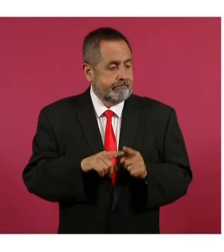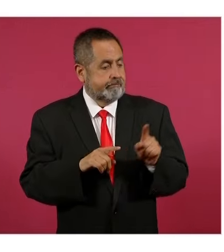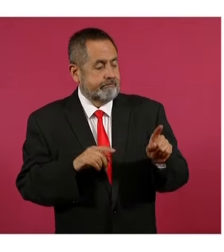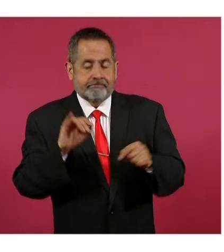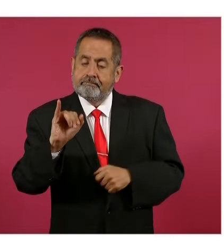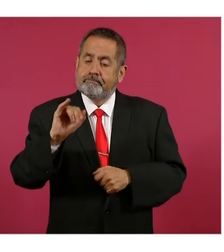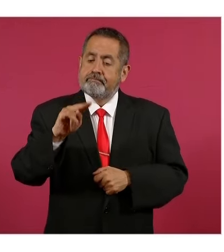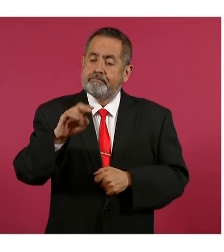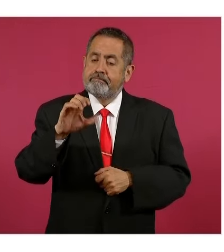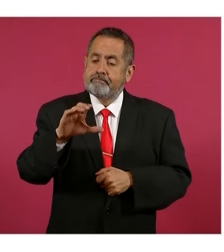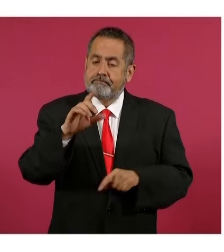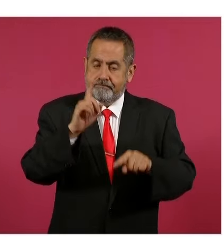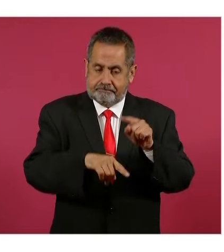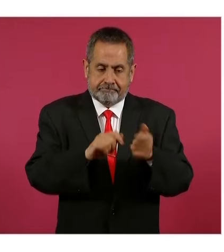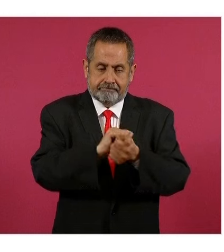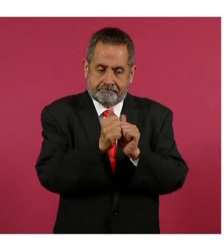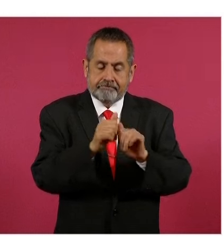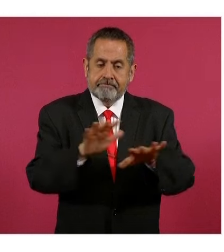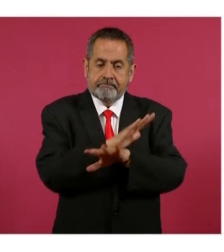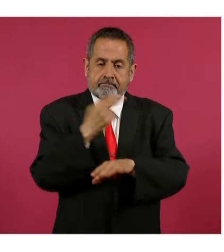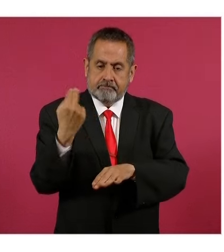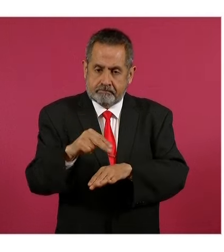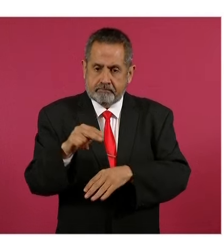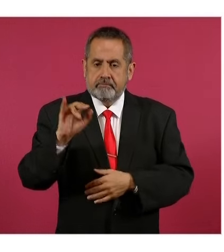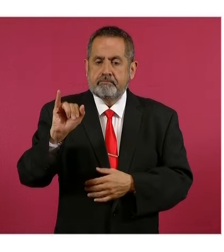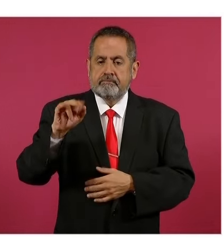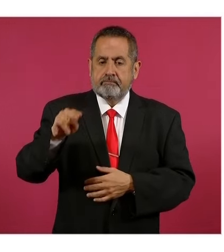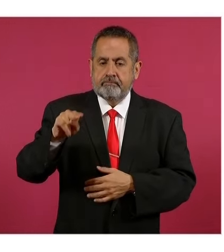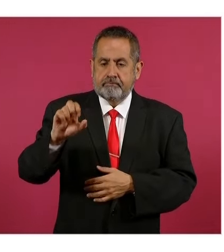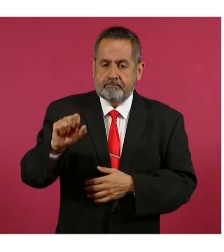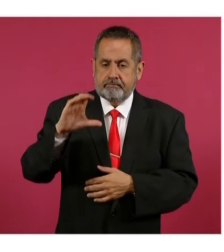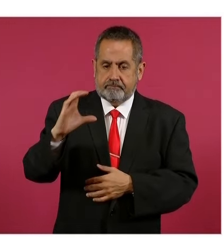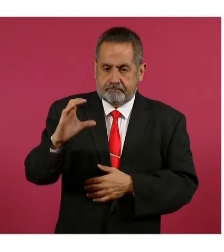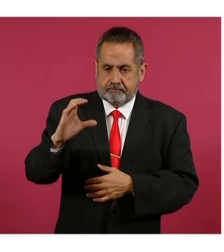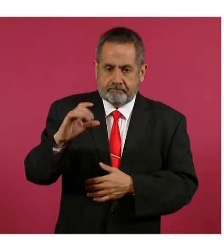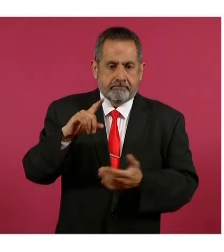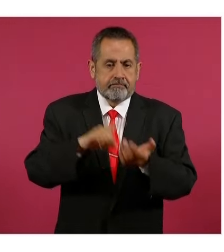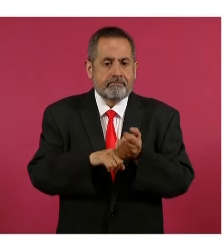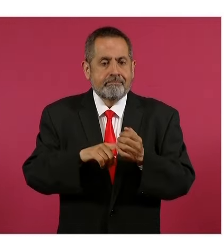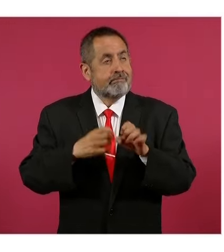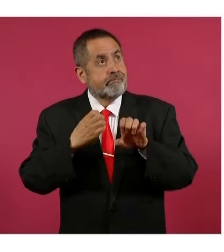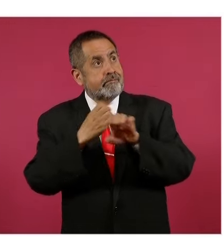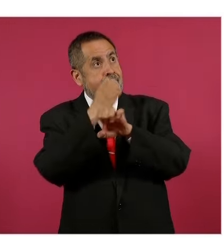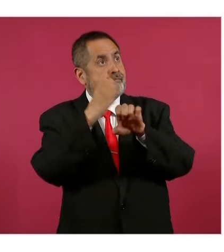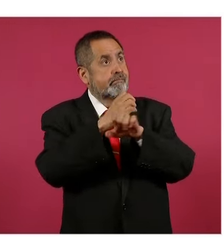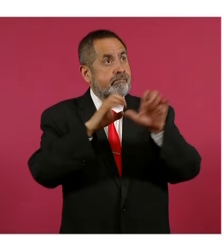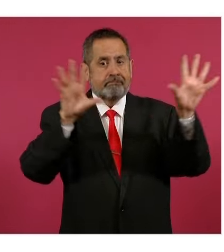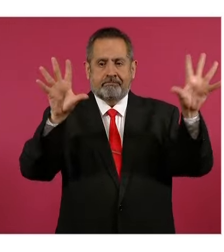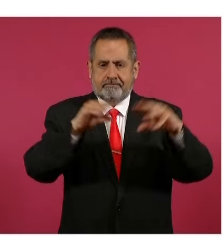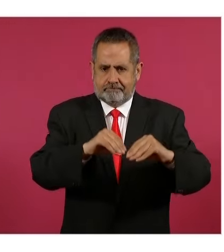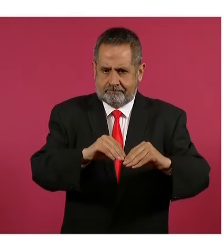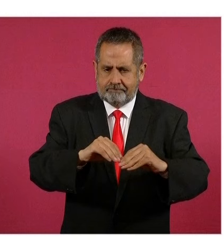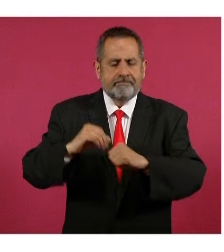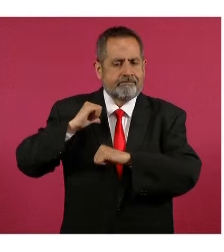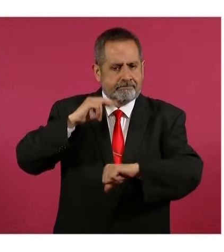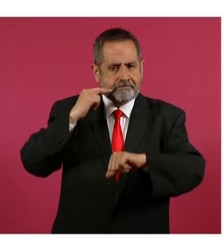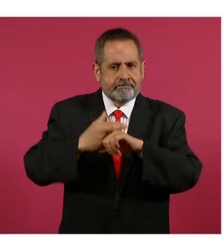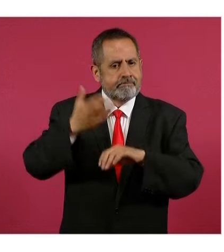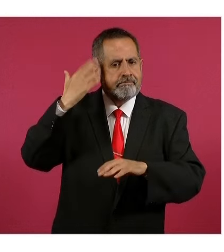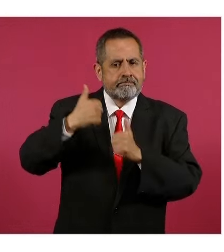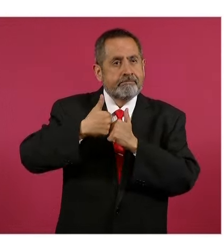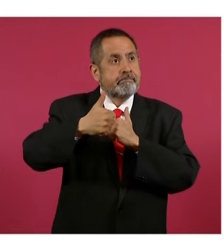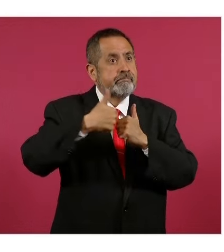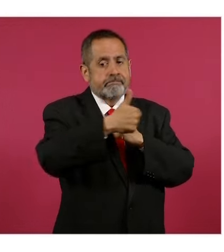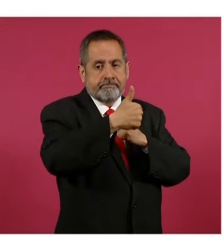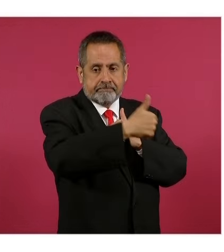y absorbe las funciones de los llamados OPLES o organismos locales.